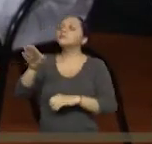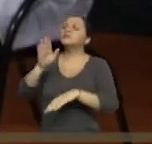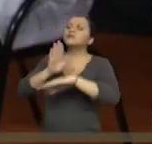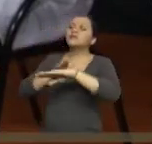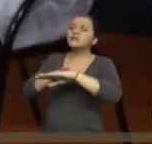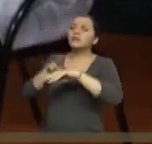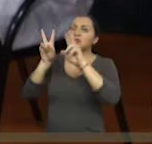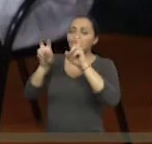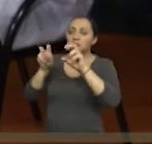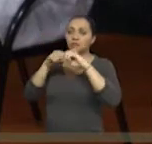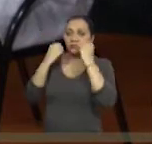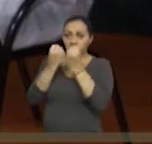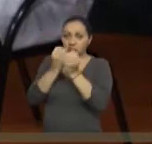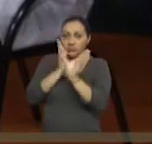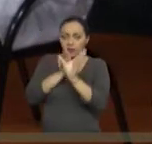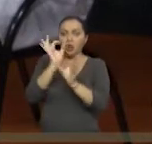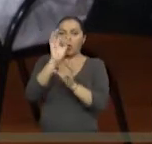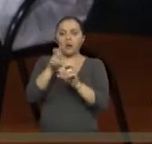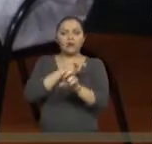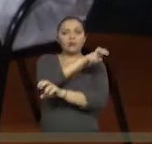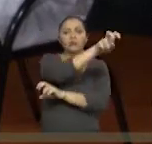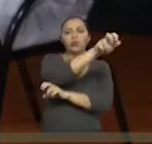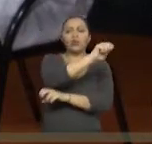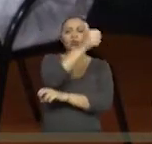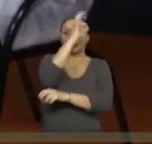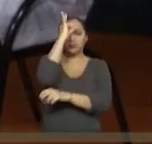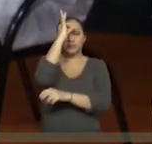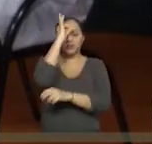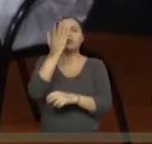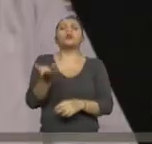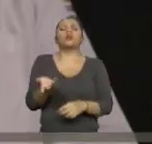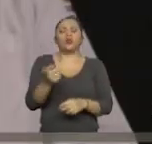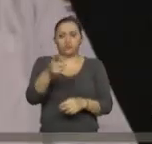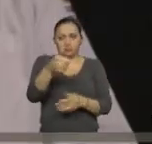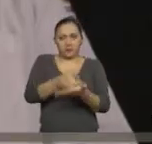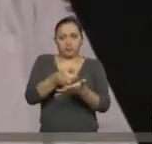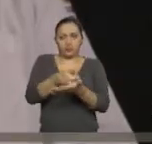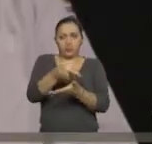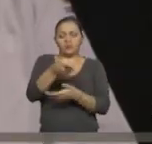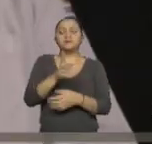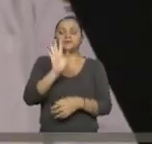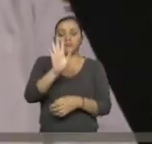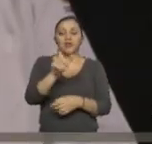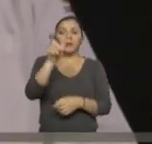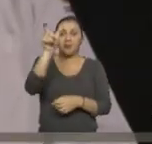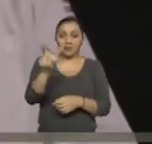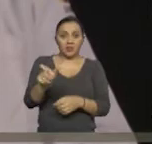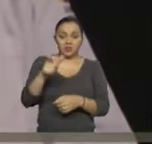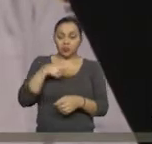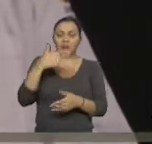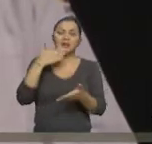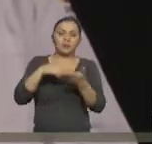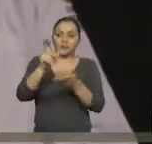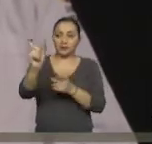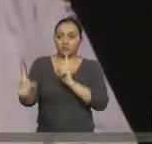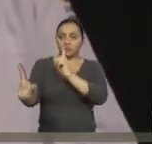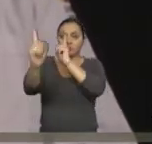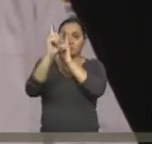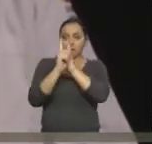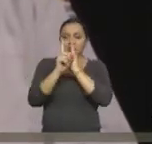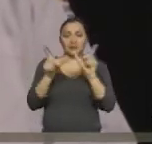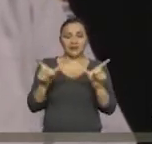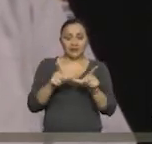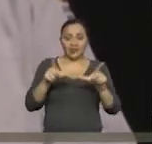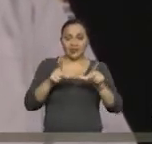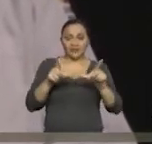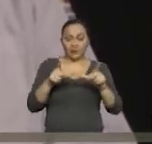o son también remitidos con referencia a otro hospital especialidad? Bueno, cuando el paciente viene sin el certificado del especialista, es nuestra